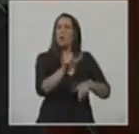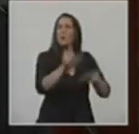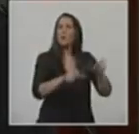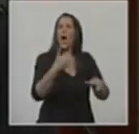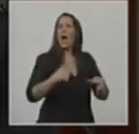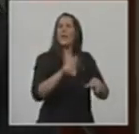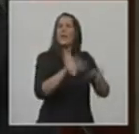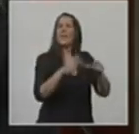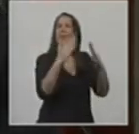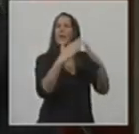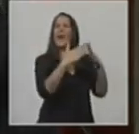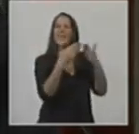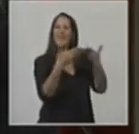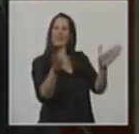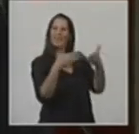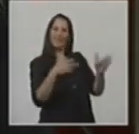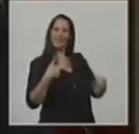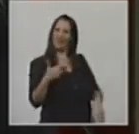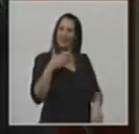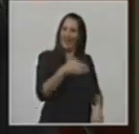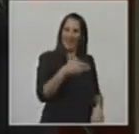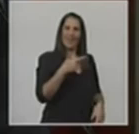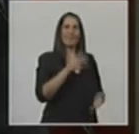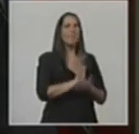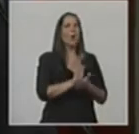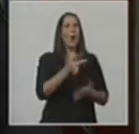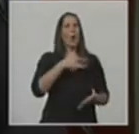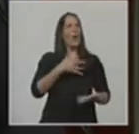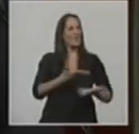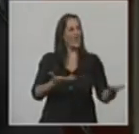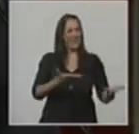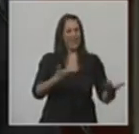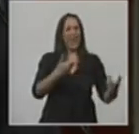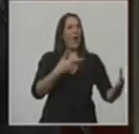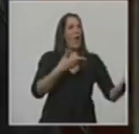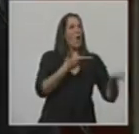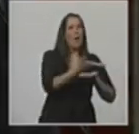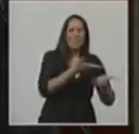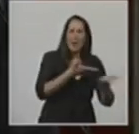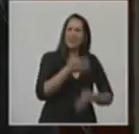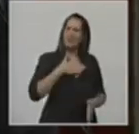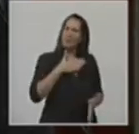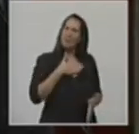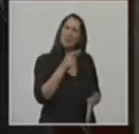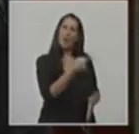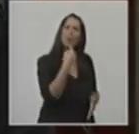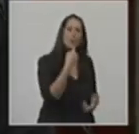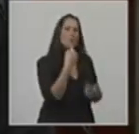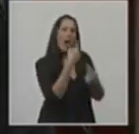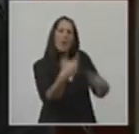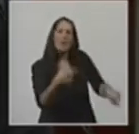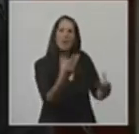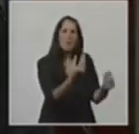de sus hogares, que me abrieron sus corazones, que compartieron conmigo sus dudas, sus miedos y sus